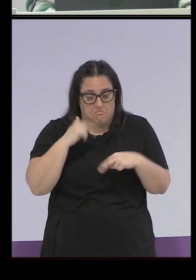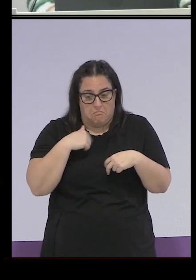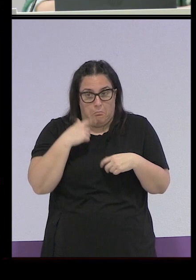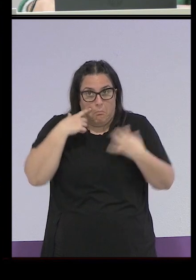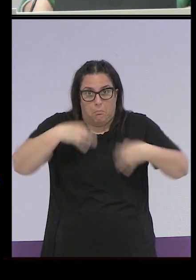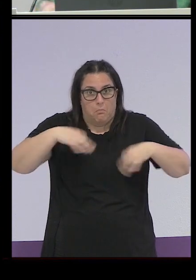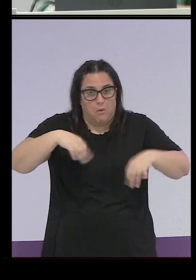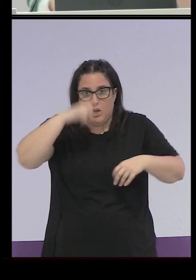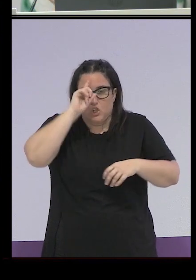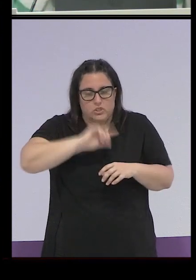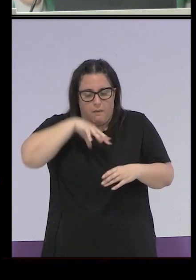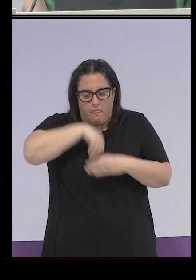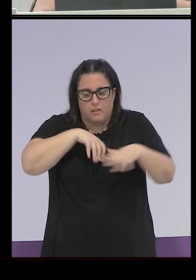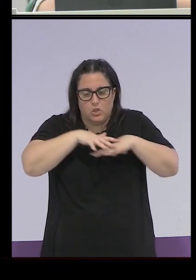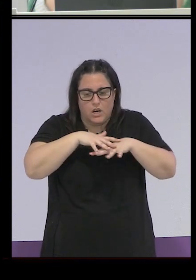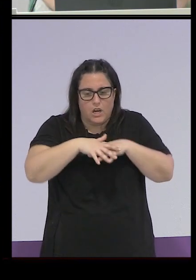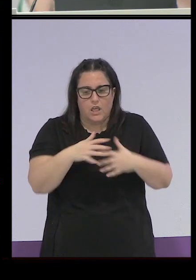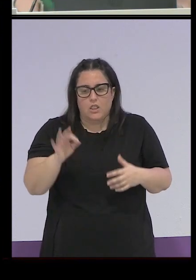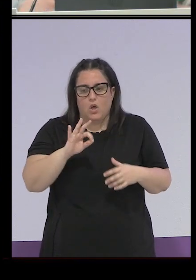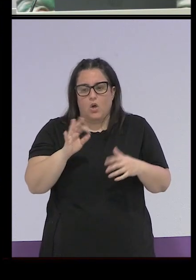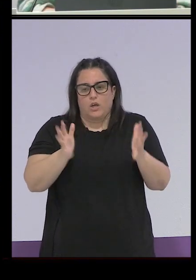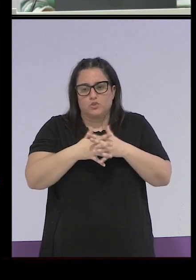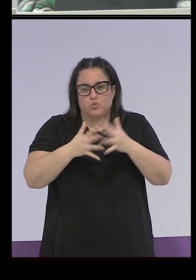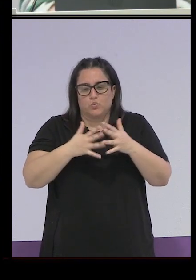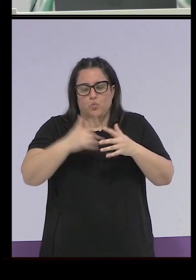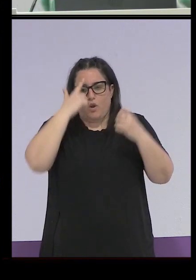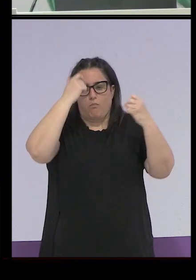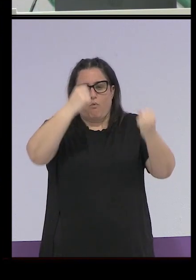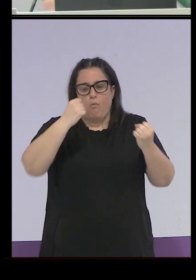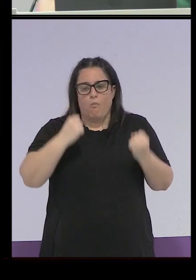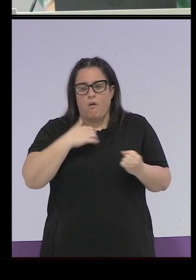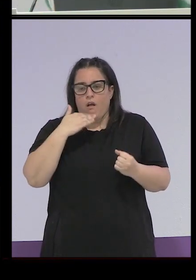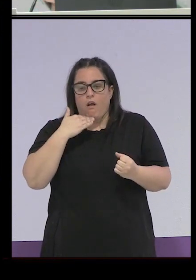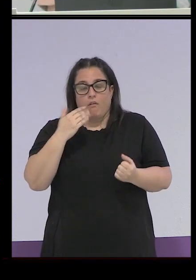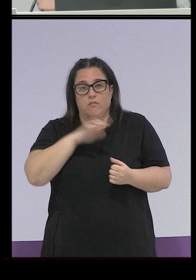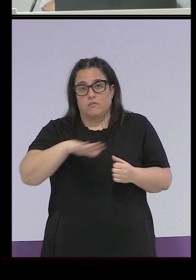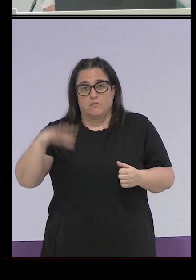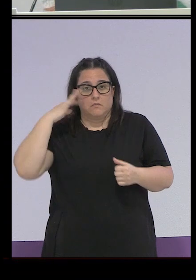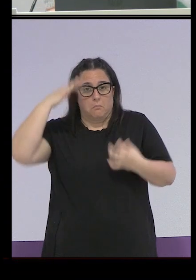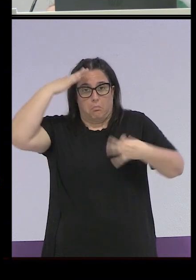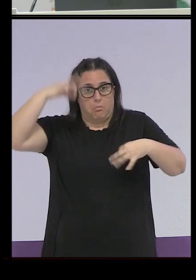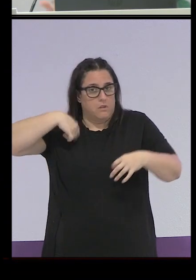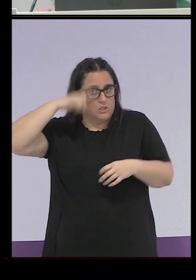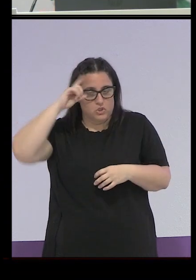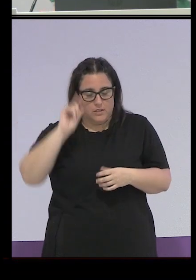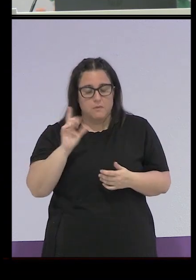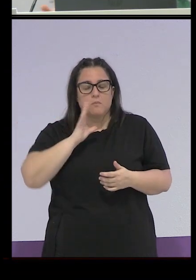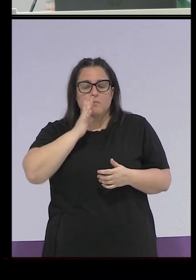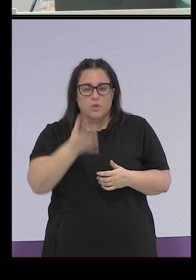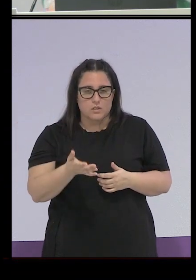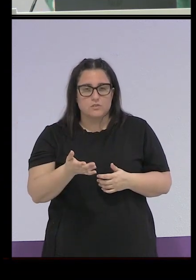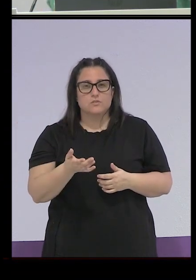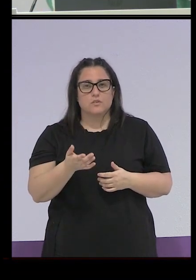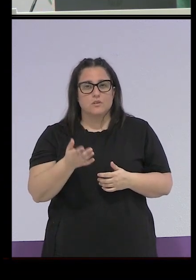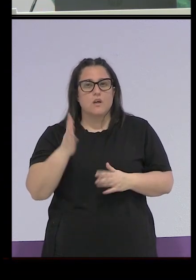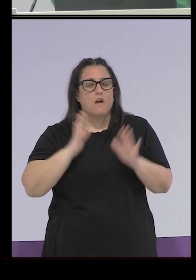centros formaban parte de una red de una estructura institucional, ¿no? Pues eso es difícil que muchas lo supieran, ¿no? Y eso hace que también a veces